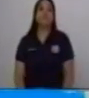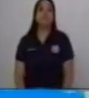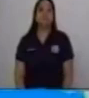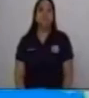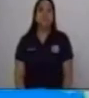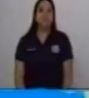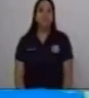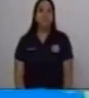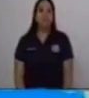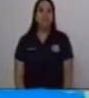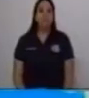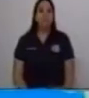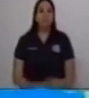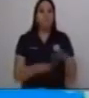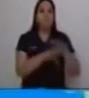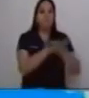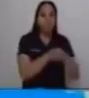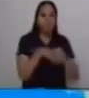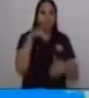salimos